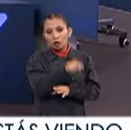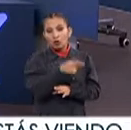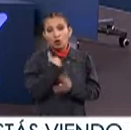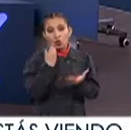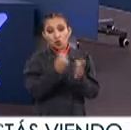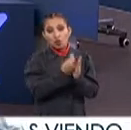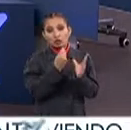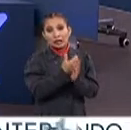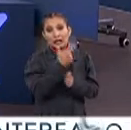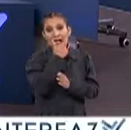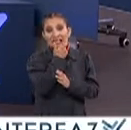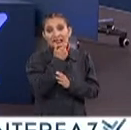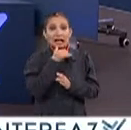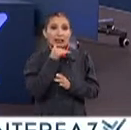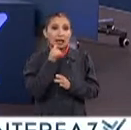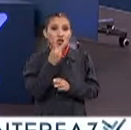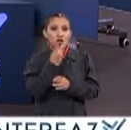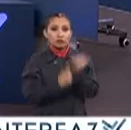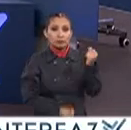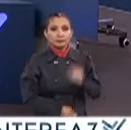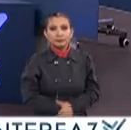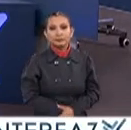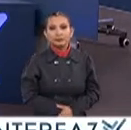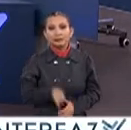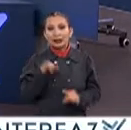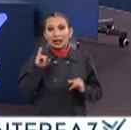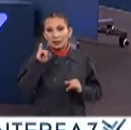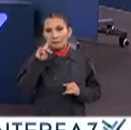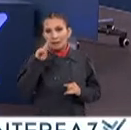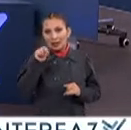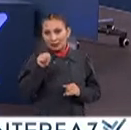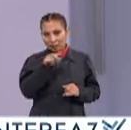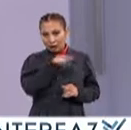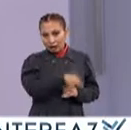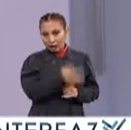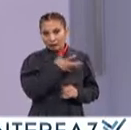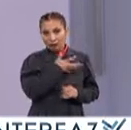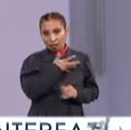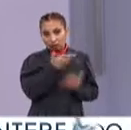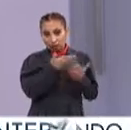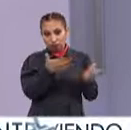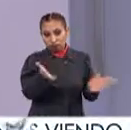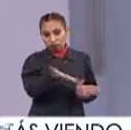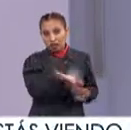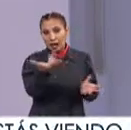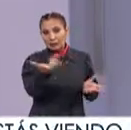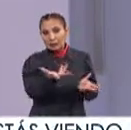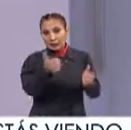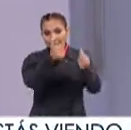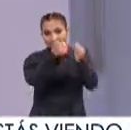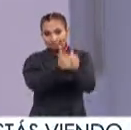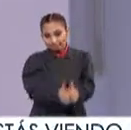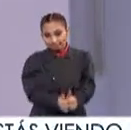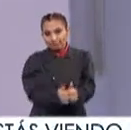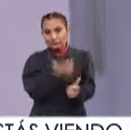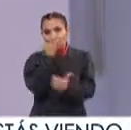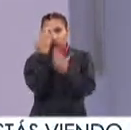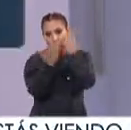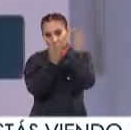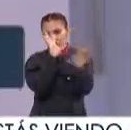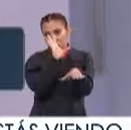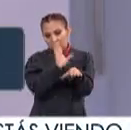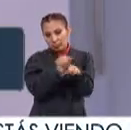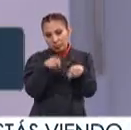cursos fueron en inglés Y en italiano Sí claro Bueno El Instituto Politécnico Nacional Tiene la oportunidad De realizar una estancia Bueno Nos